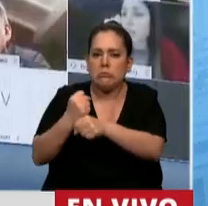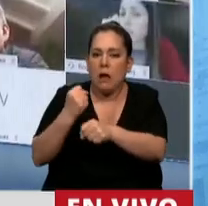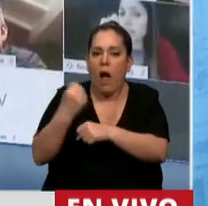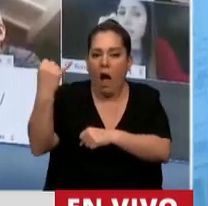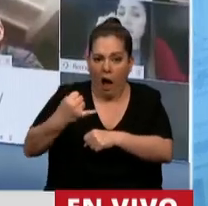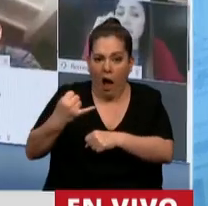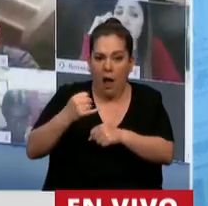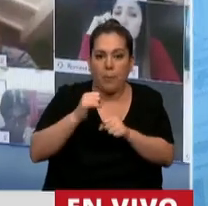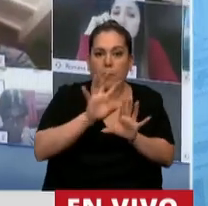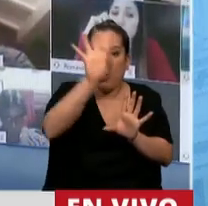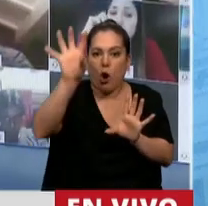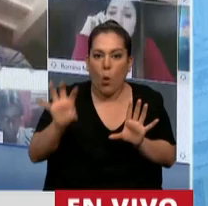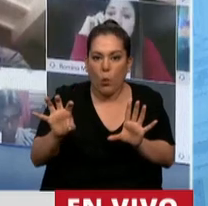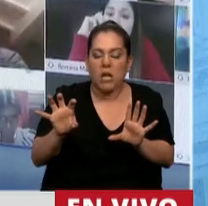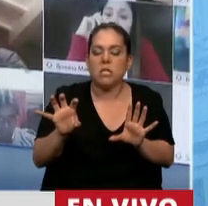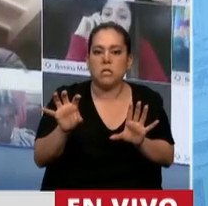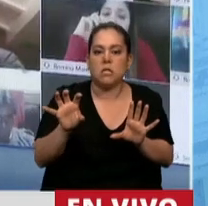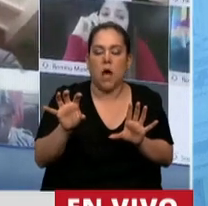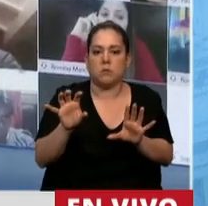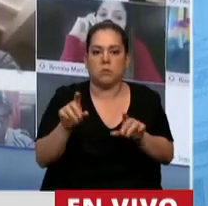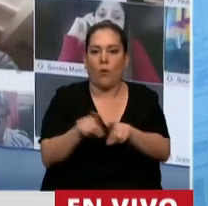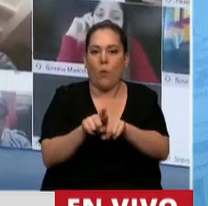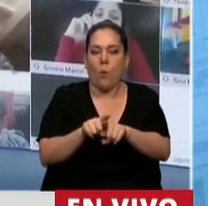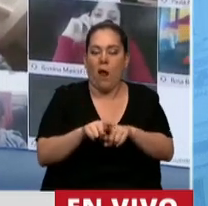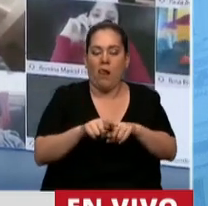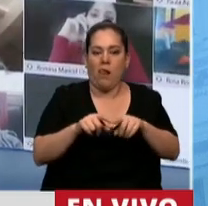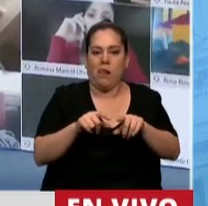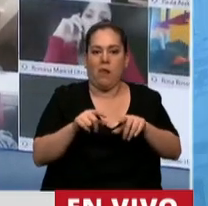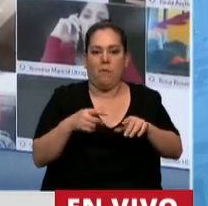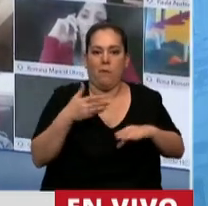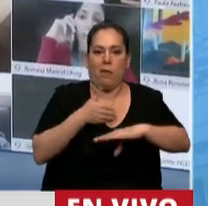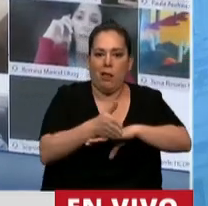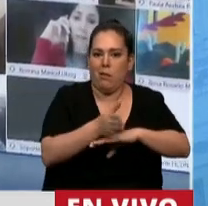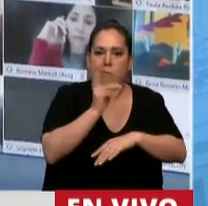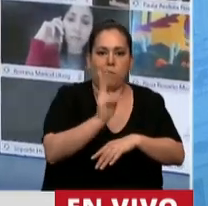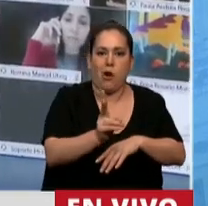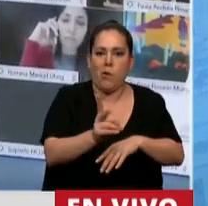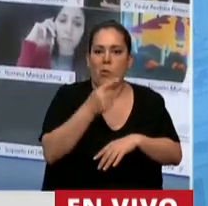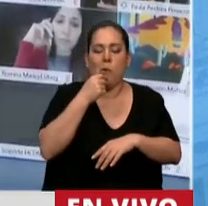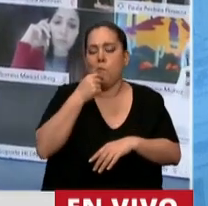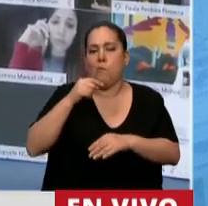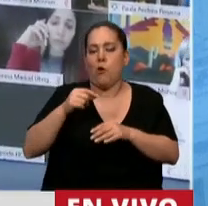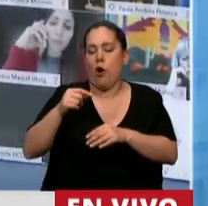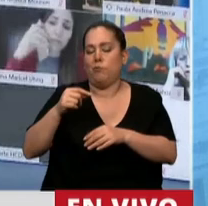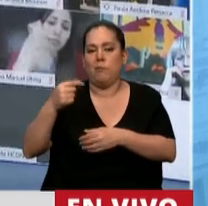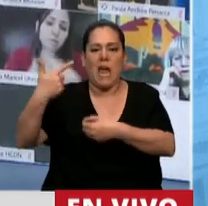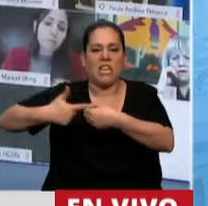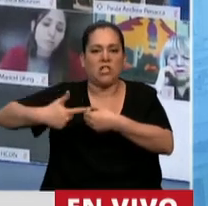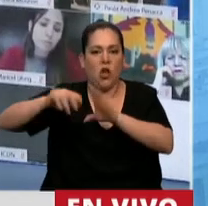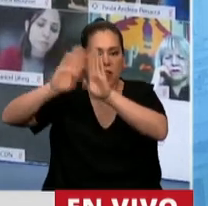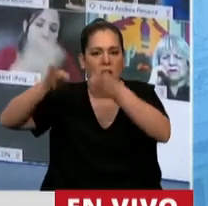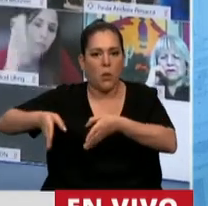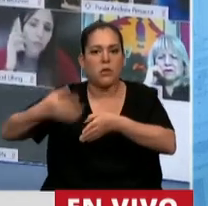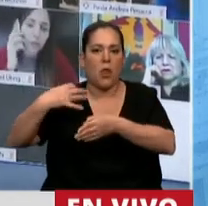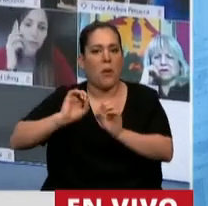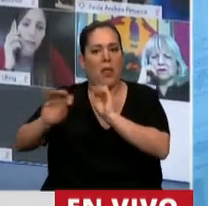a las puertas y no se puede ni siquiera bajar en las estaciones de servicio, o los tantos trabajadores del área de